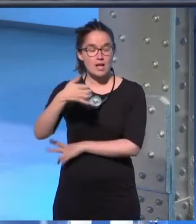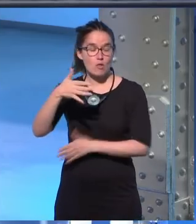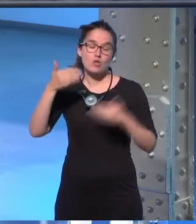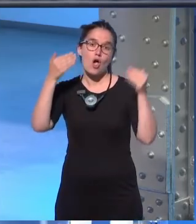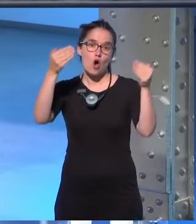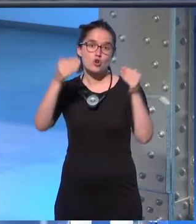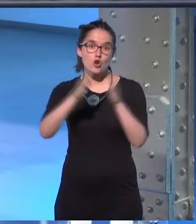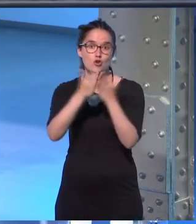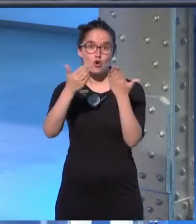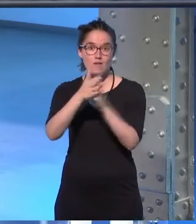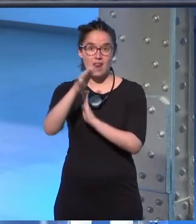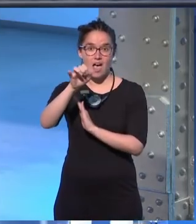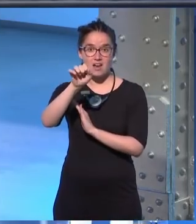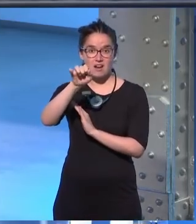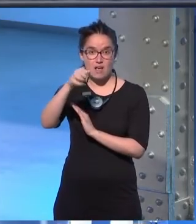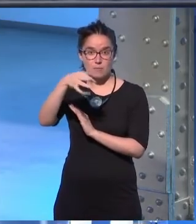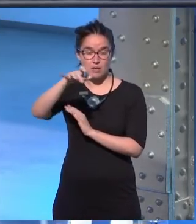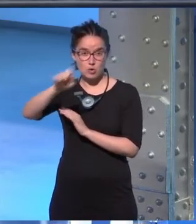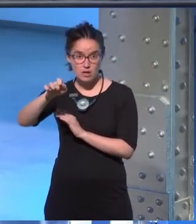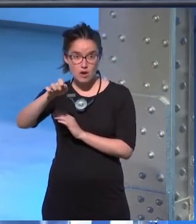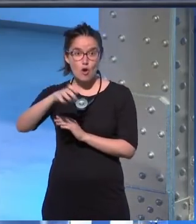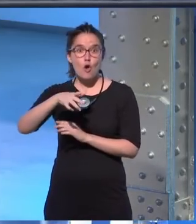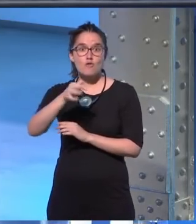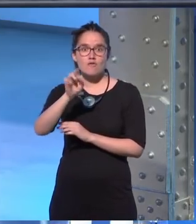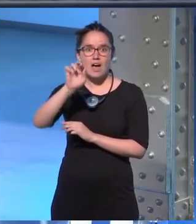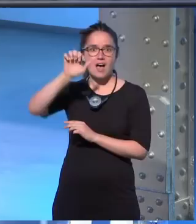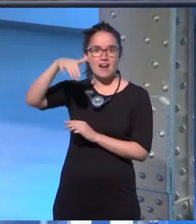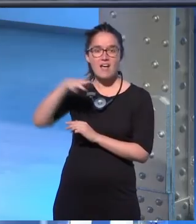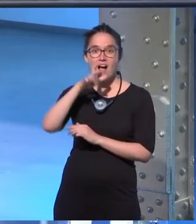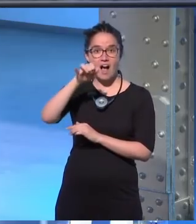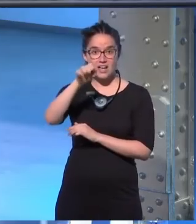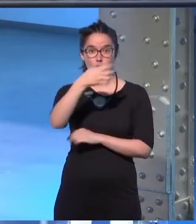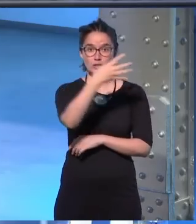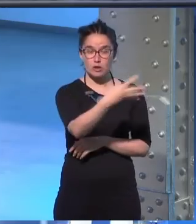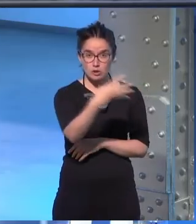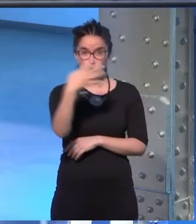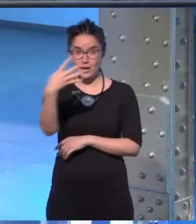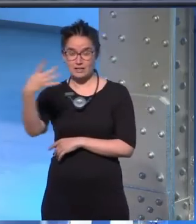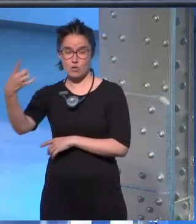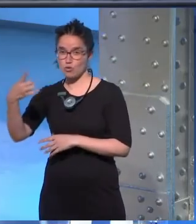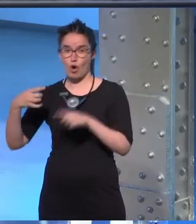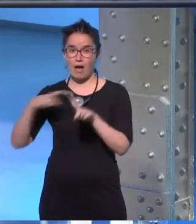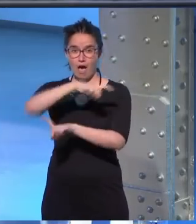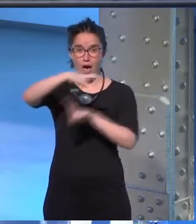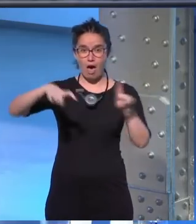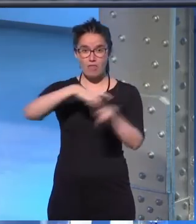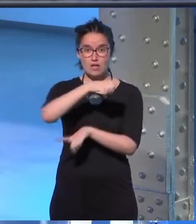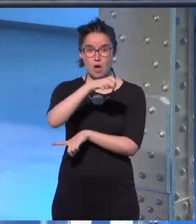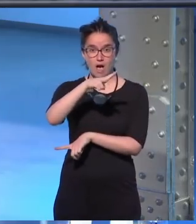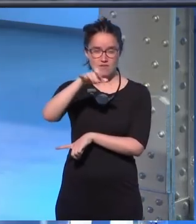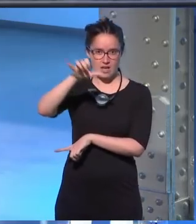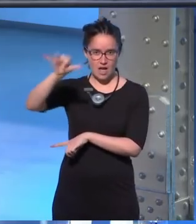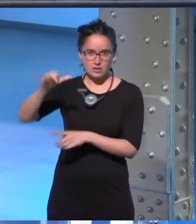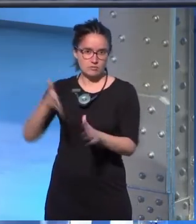honor de la novela de Ray Bradbury, Fahrenheit 451, y que se celebra cada año en Avilés y que pretende ser un punto de